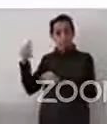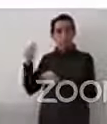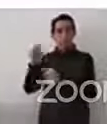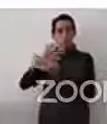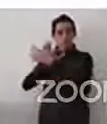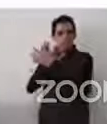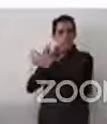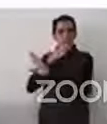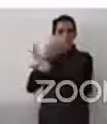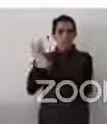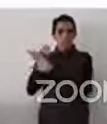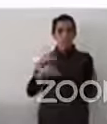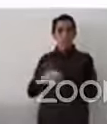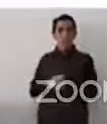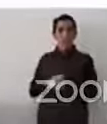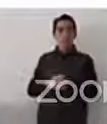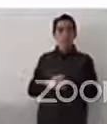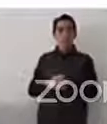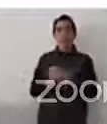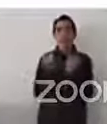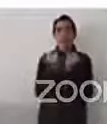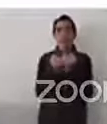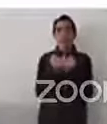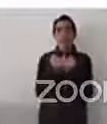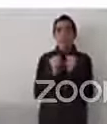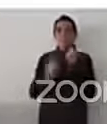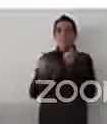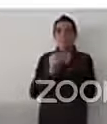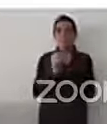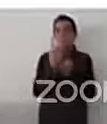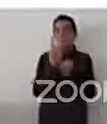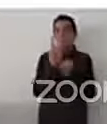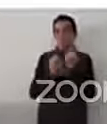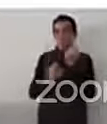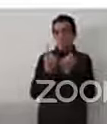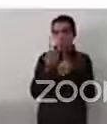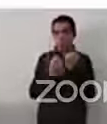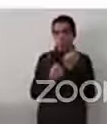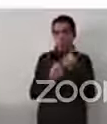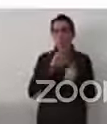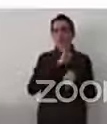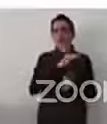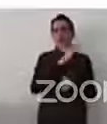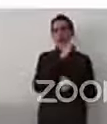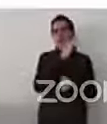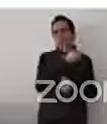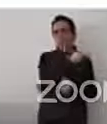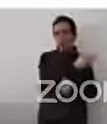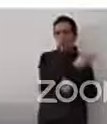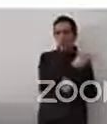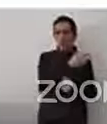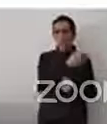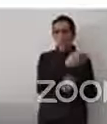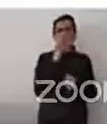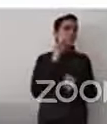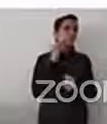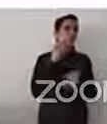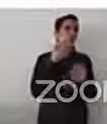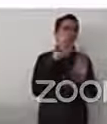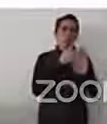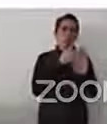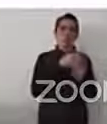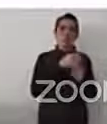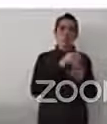México y Uruguay, pero hay países que solo han ratificado la de racismo. Cabe recalcar que uno pensaría que sí, hay un